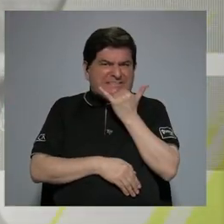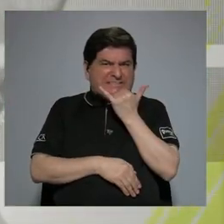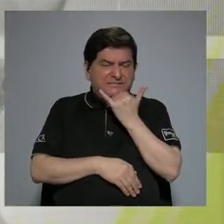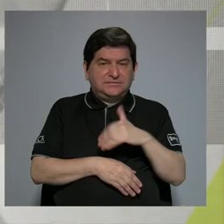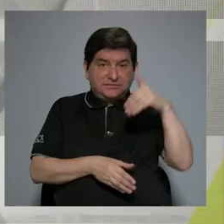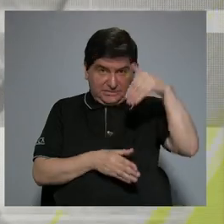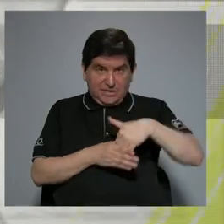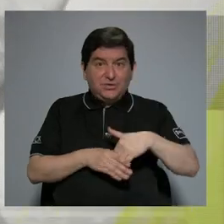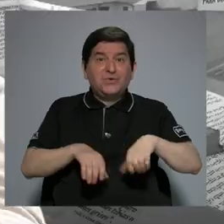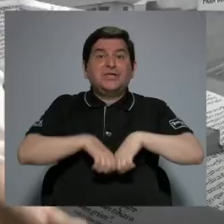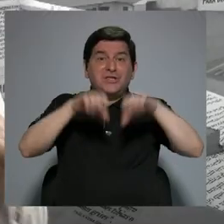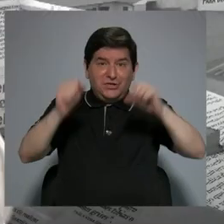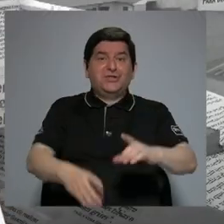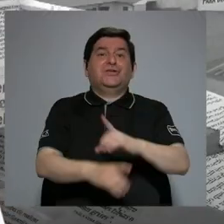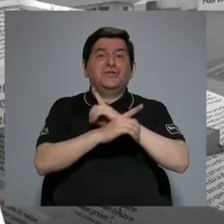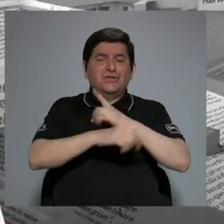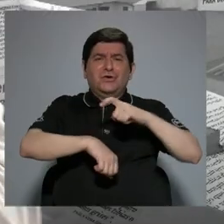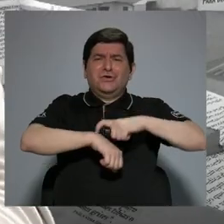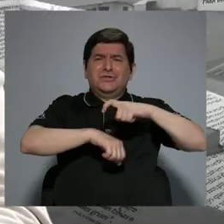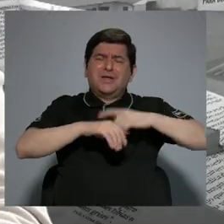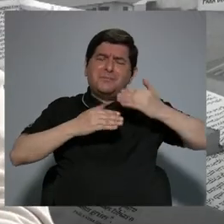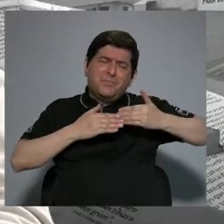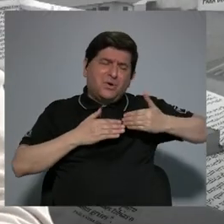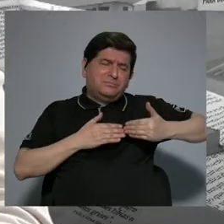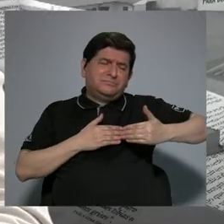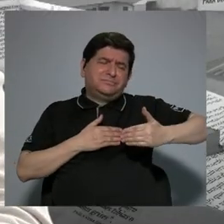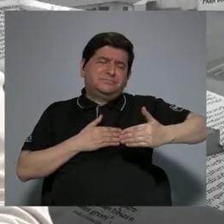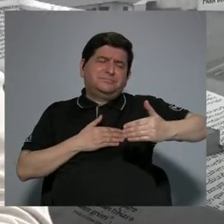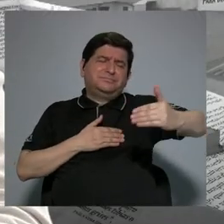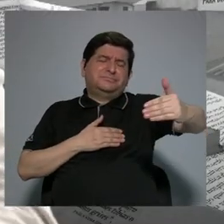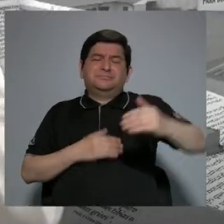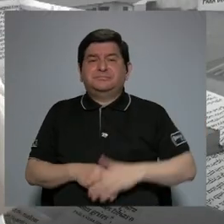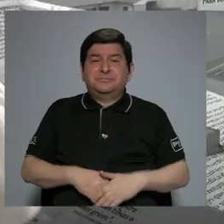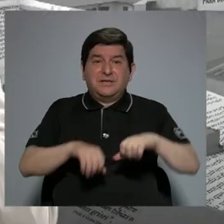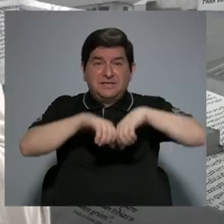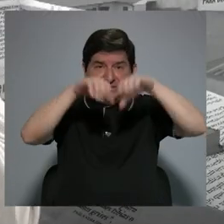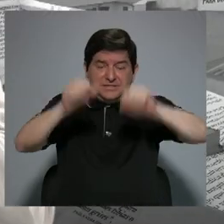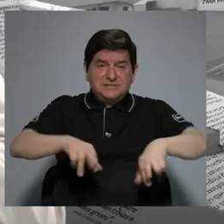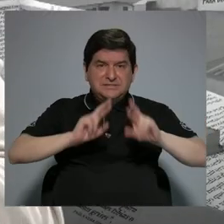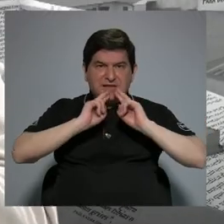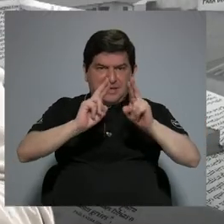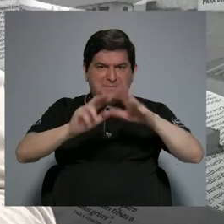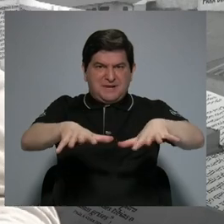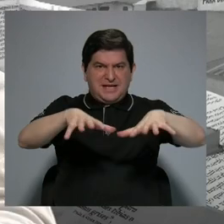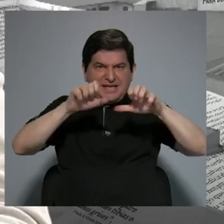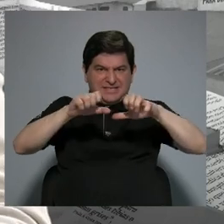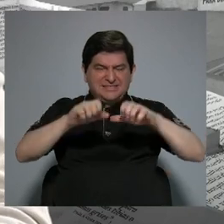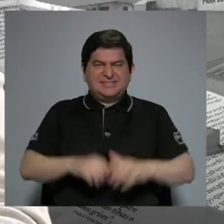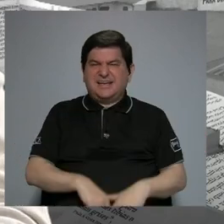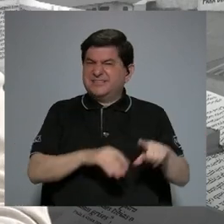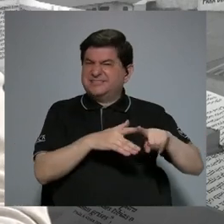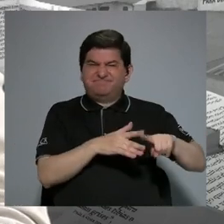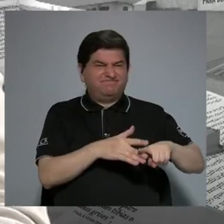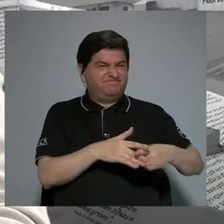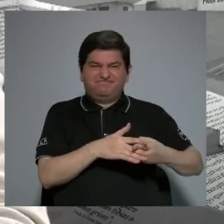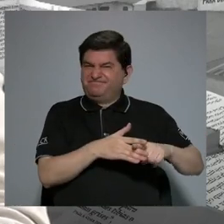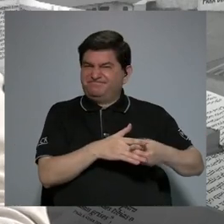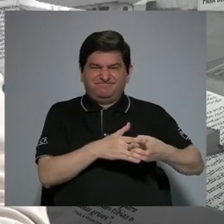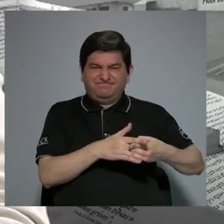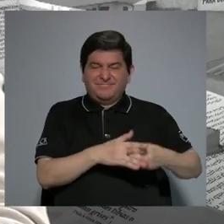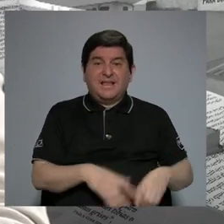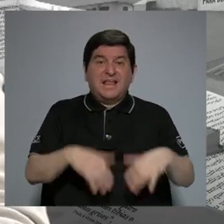incluyendo nuestro sistema inmune, por un periodo muy largo de tiempo, y el sistema de respuesta al estrés se descalibra. Y al